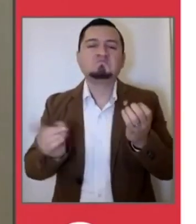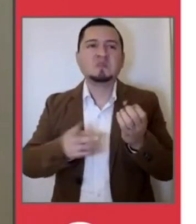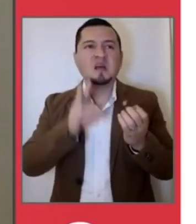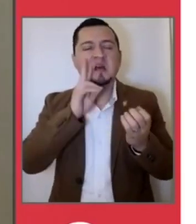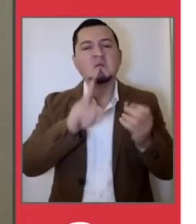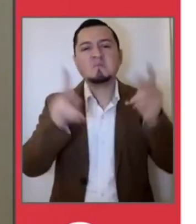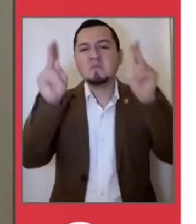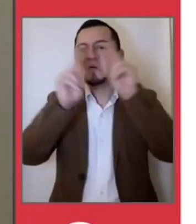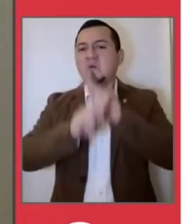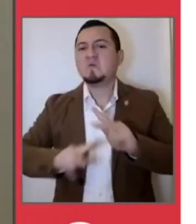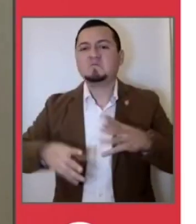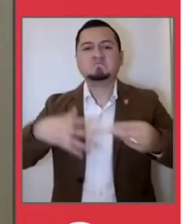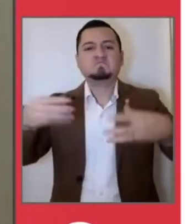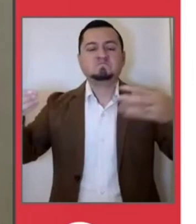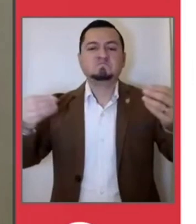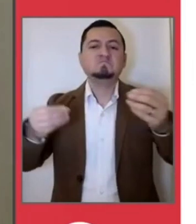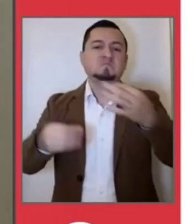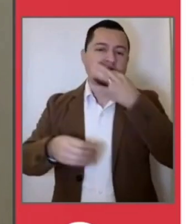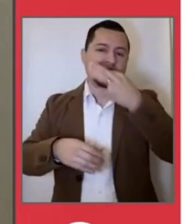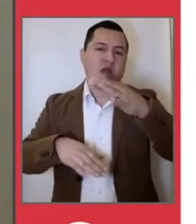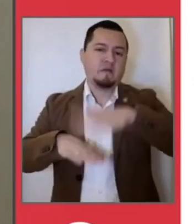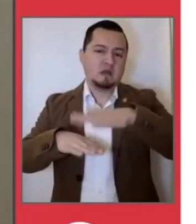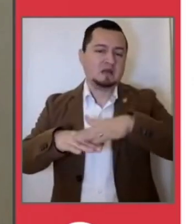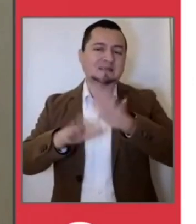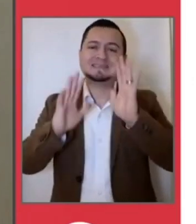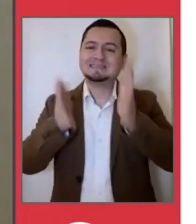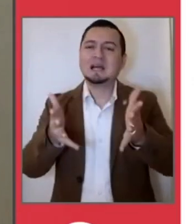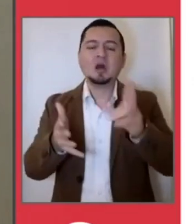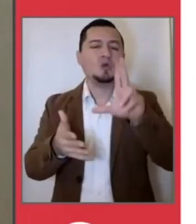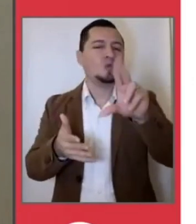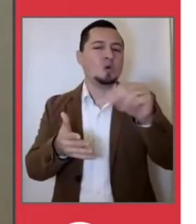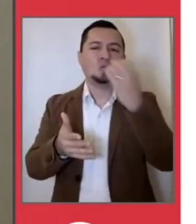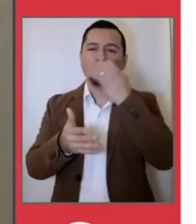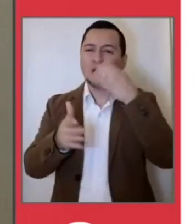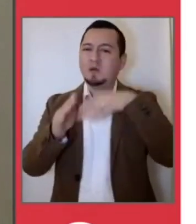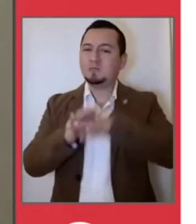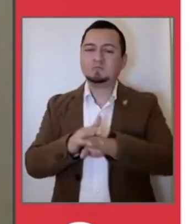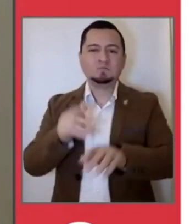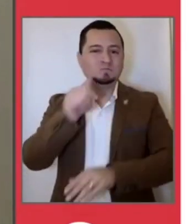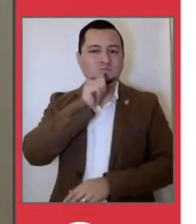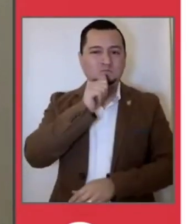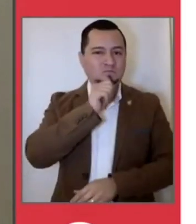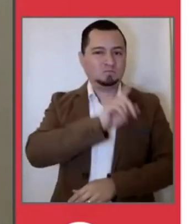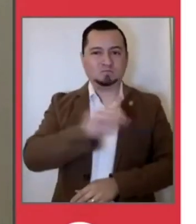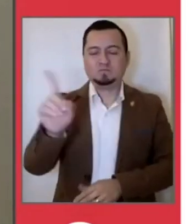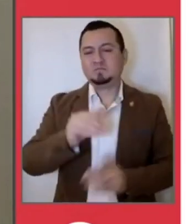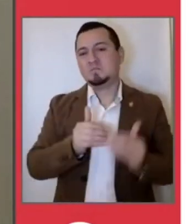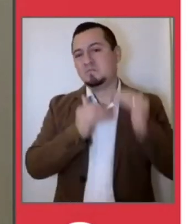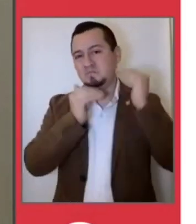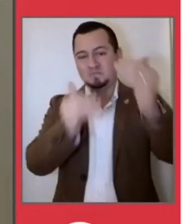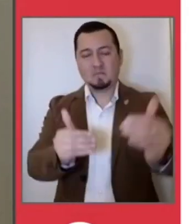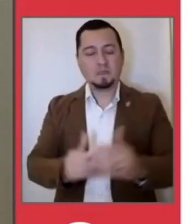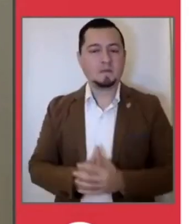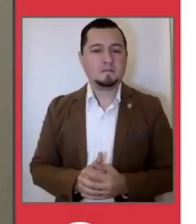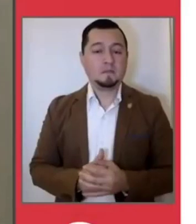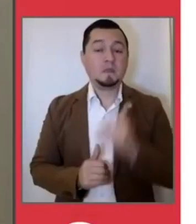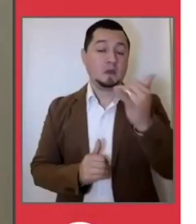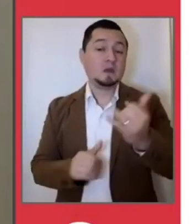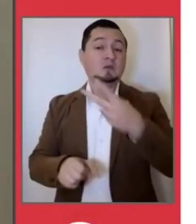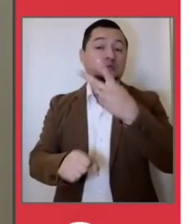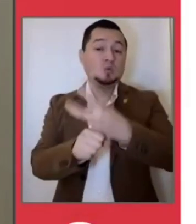para hacerlo. Entonces, una primera decisión es que no regresamos a clases presenciales. Segunda,